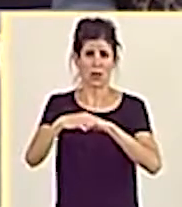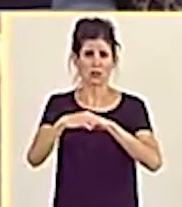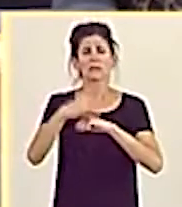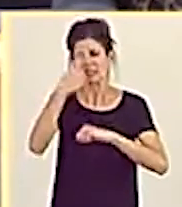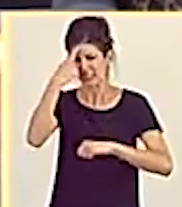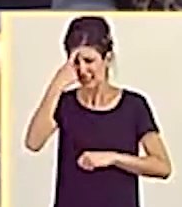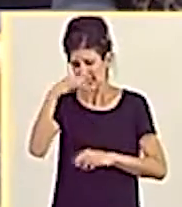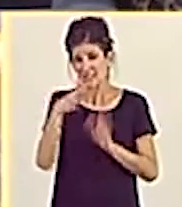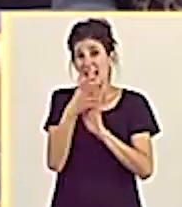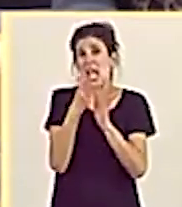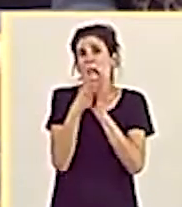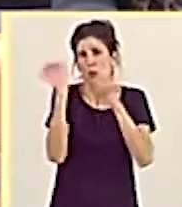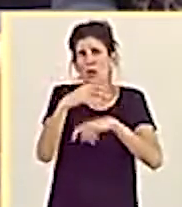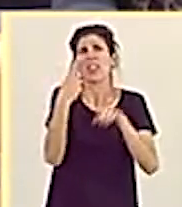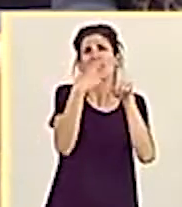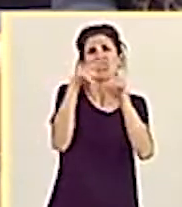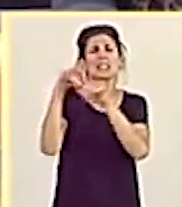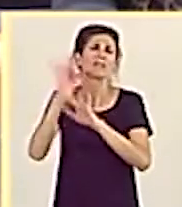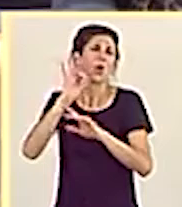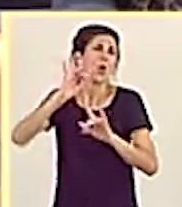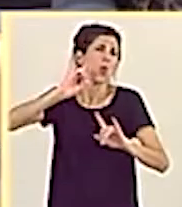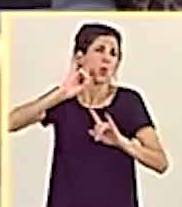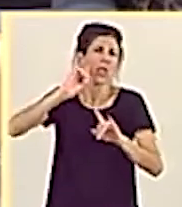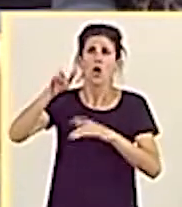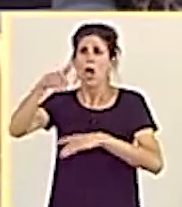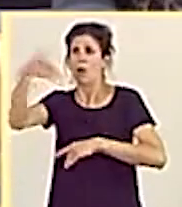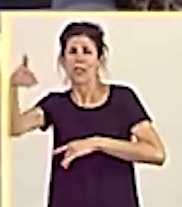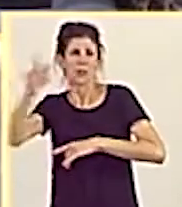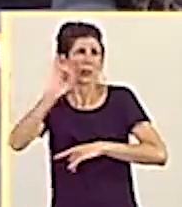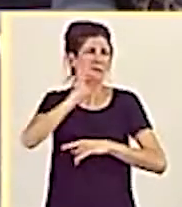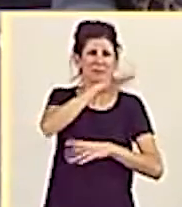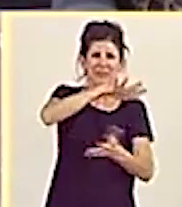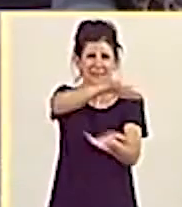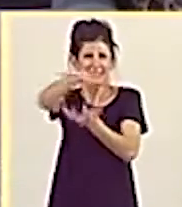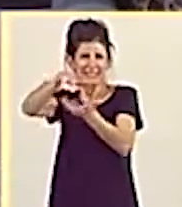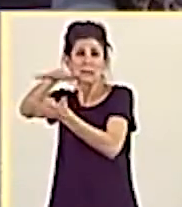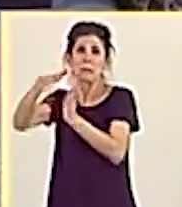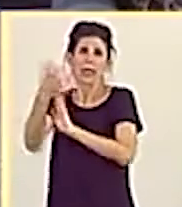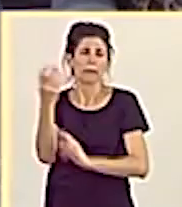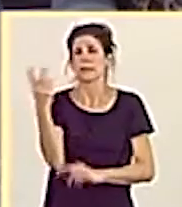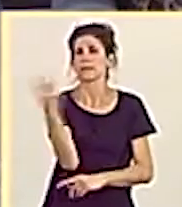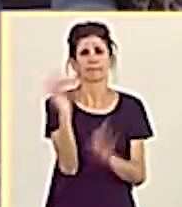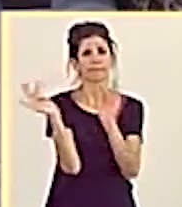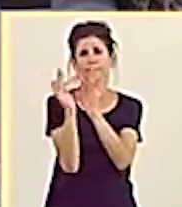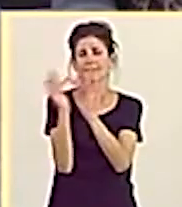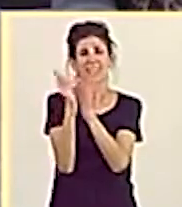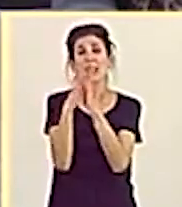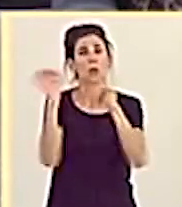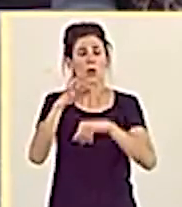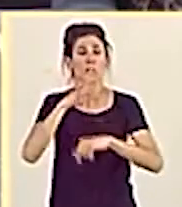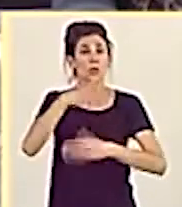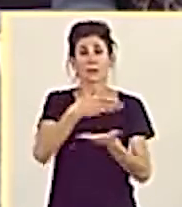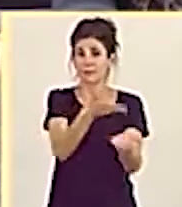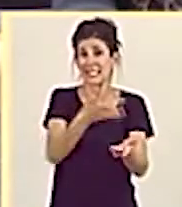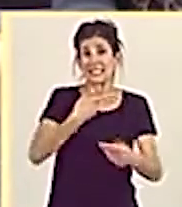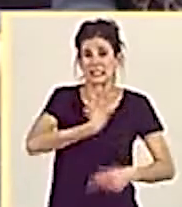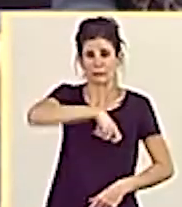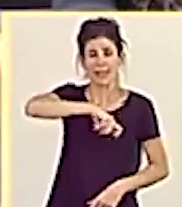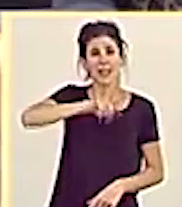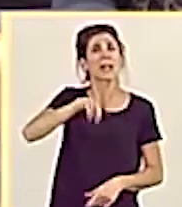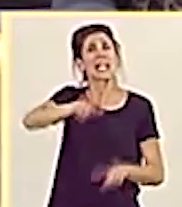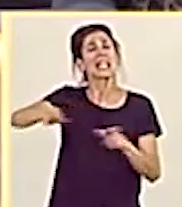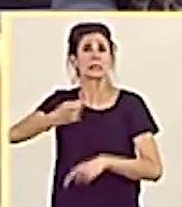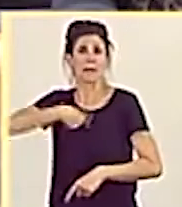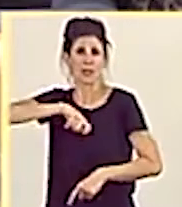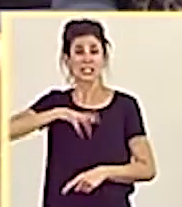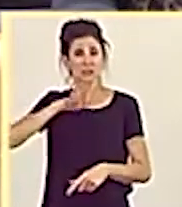Sí, de acuerdo entre distintos, aunque haya mucho ruido a un lado y al otro. Ponerse de acuerdo por España y los españoles. Por eso, una vez más,